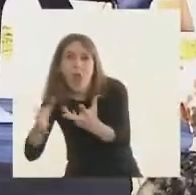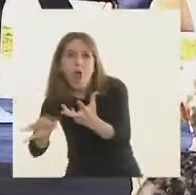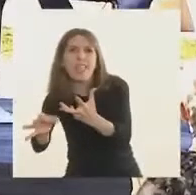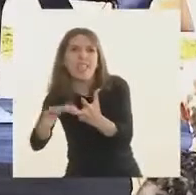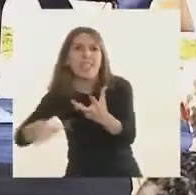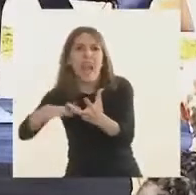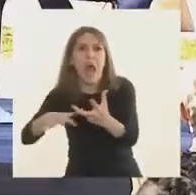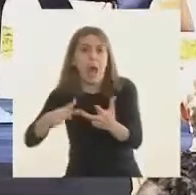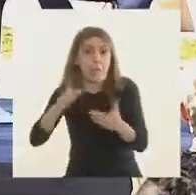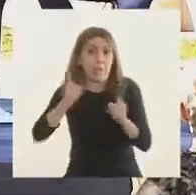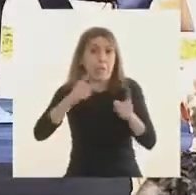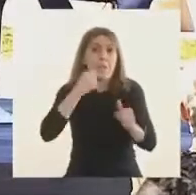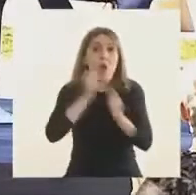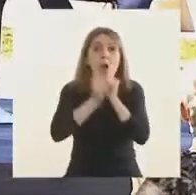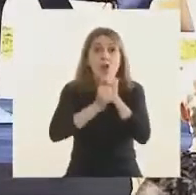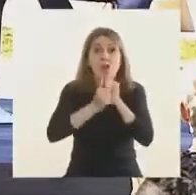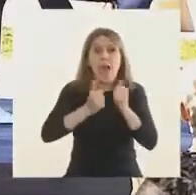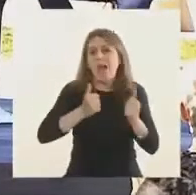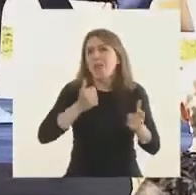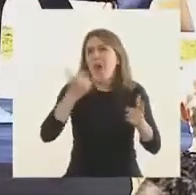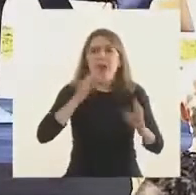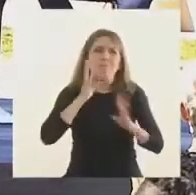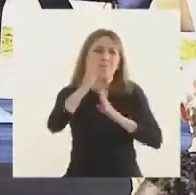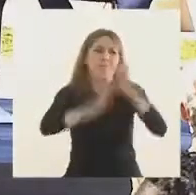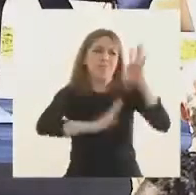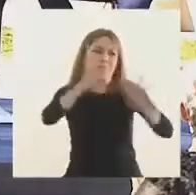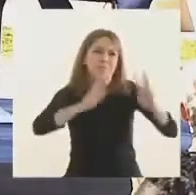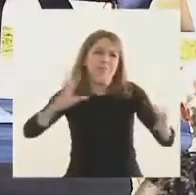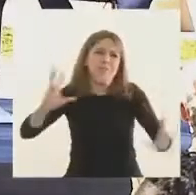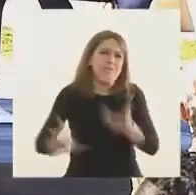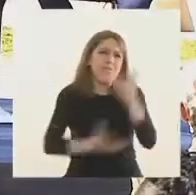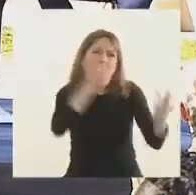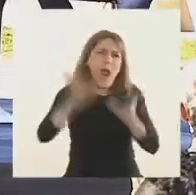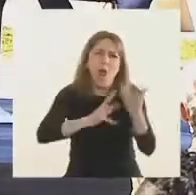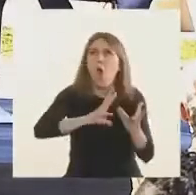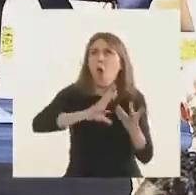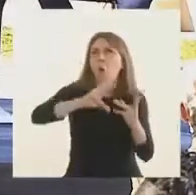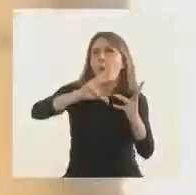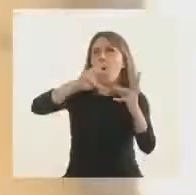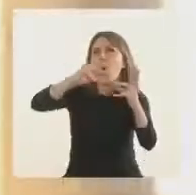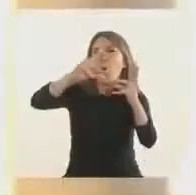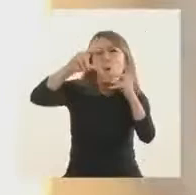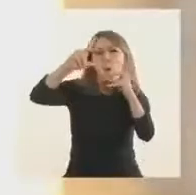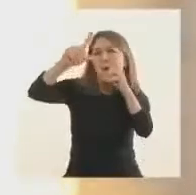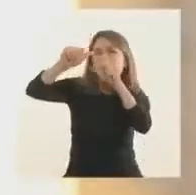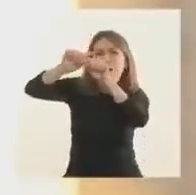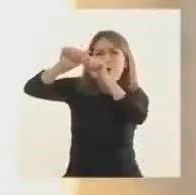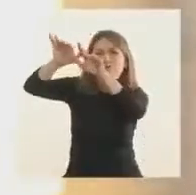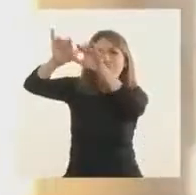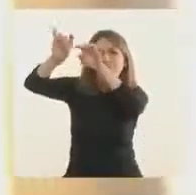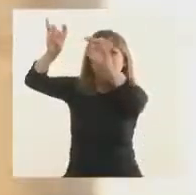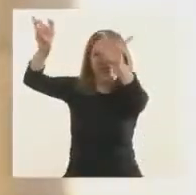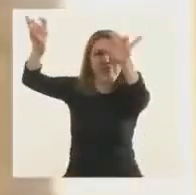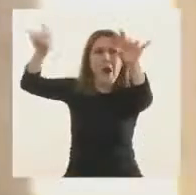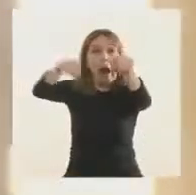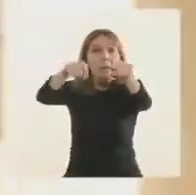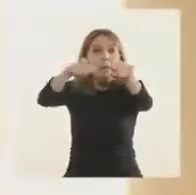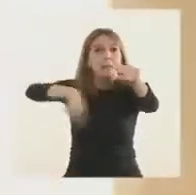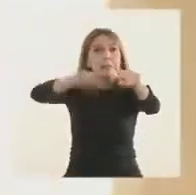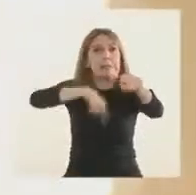Rosario, esa humareda que padece Rosario, obviamente tenemos que trabajar para ver la manera